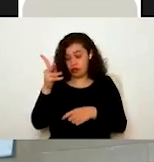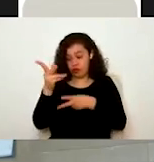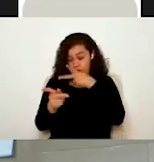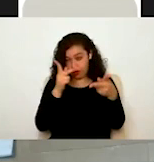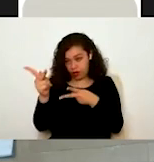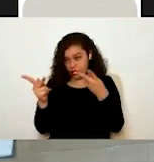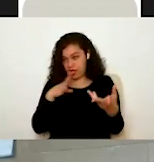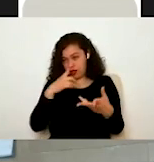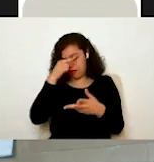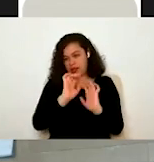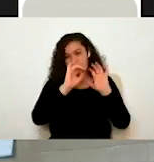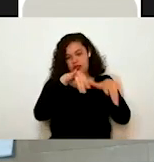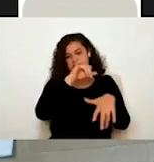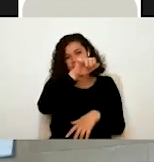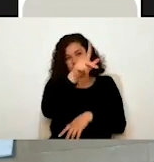nuestra inscripción IAP.